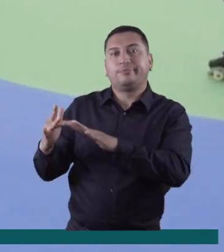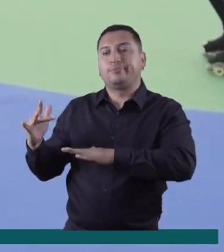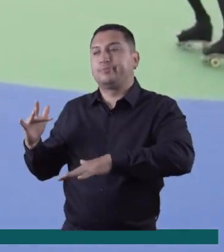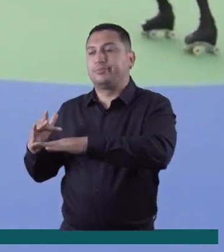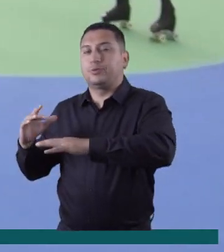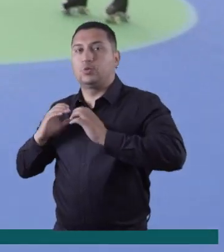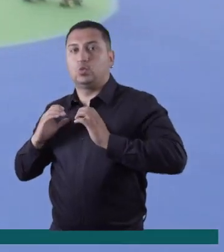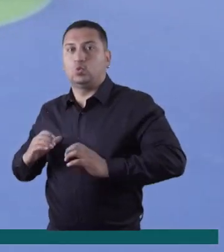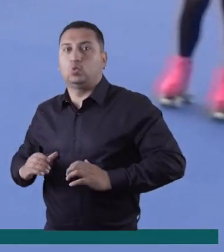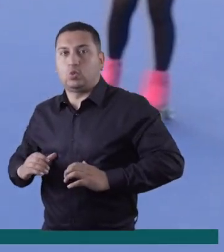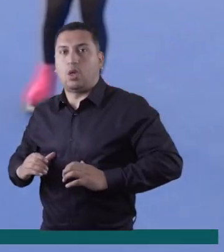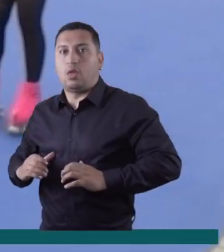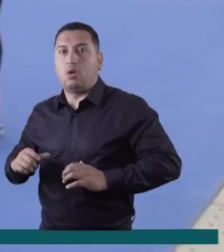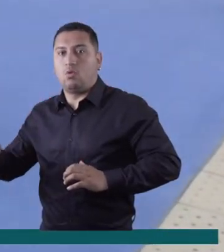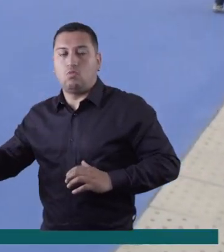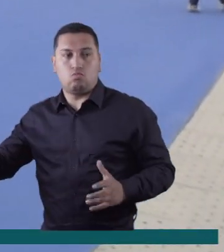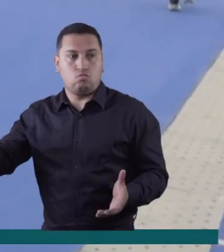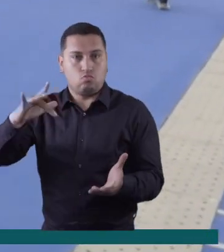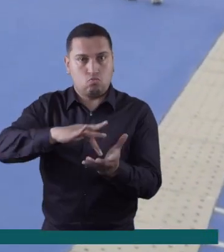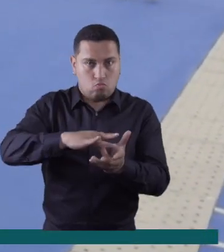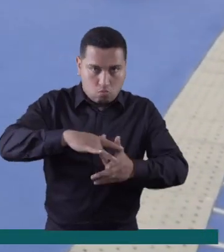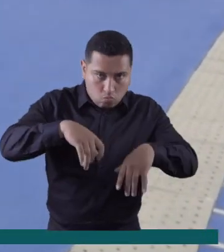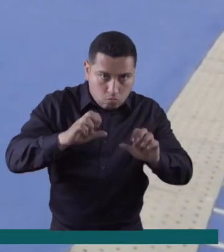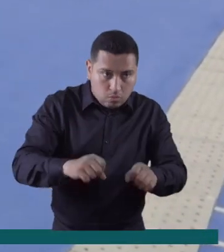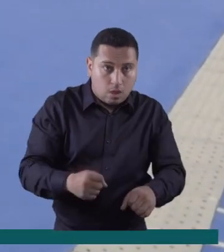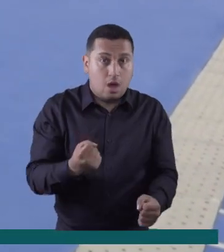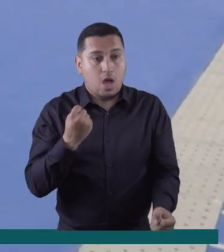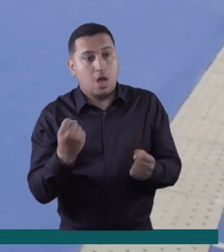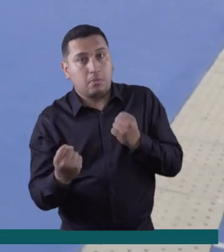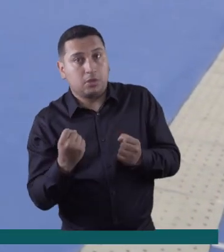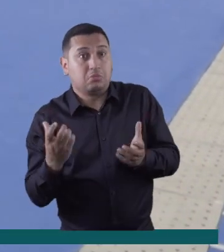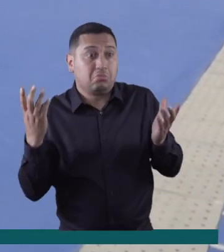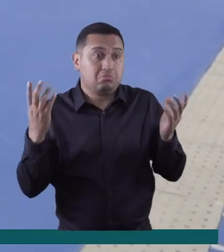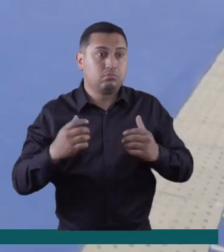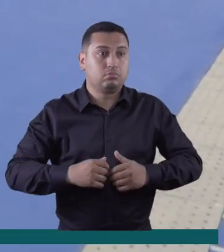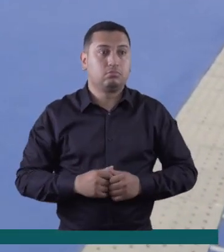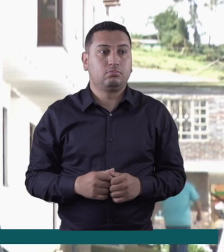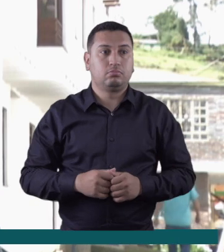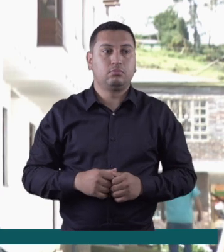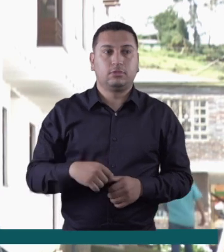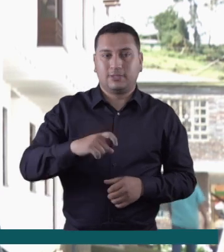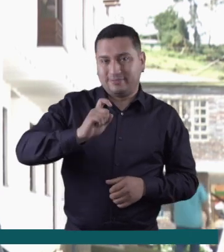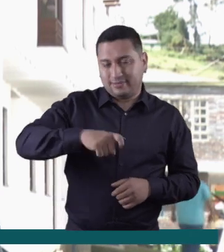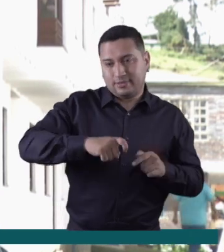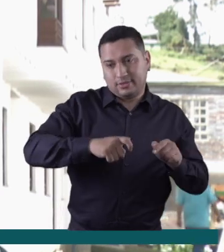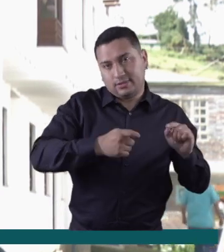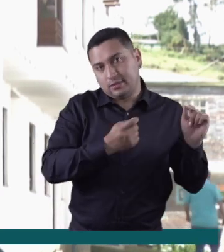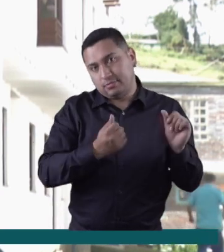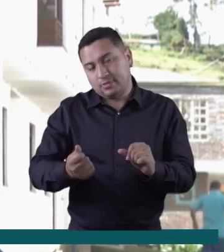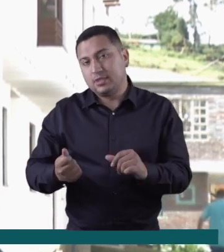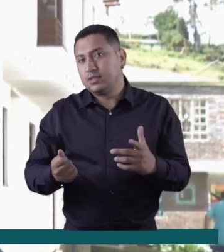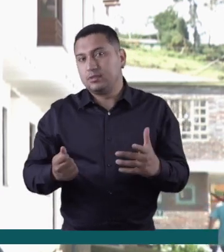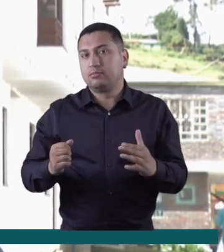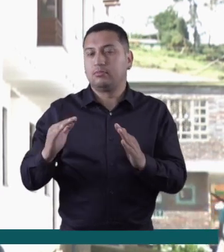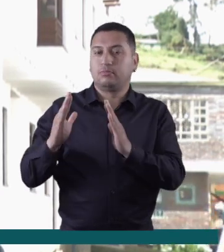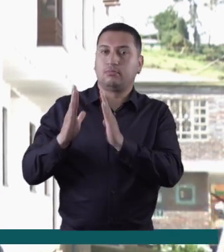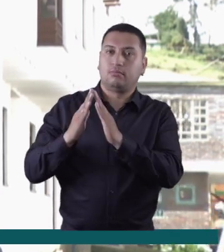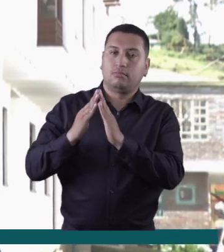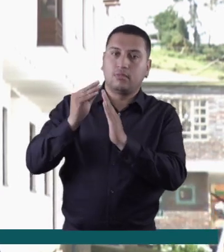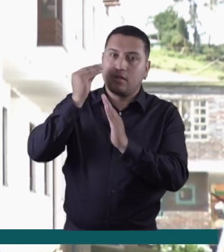para que todos los ciudadanos podamos ir, por lo menos un gimnasio. Los impuestos se deben invertir en